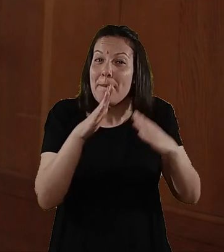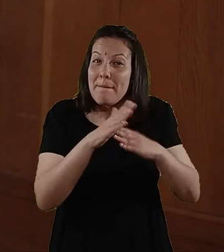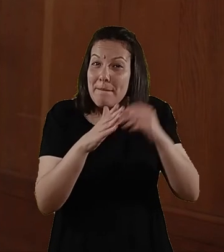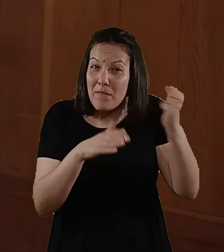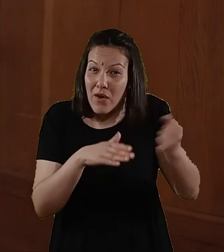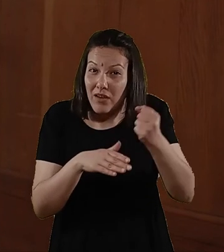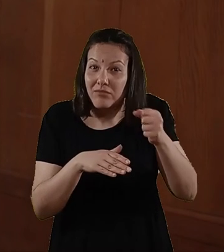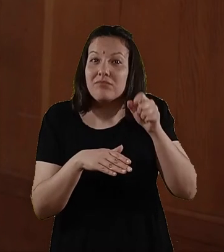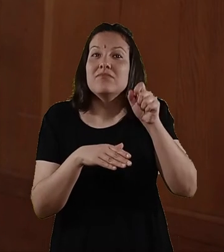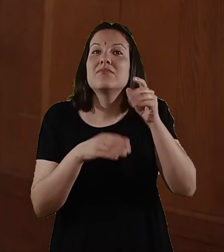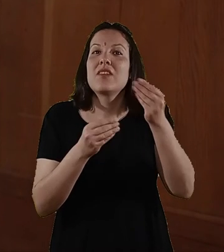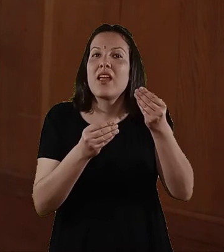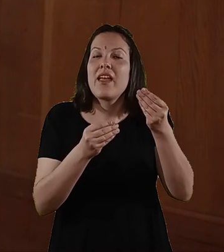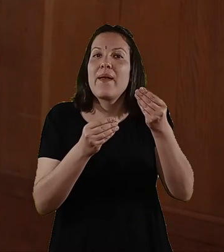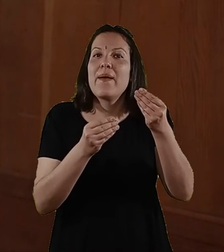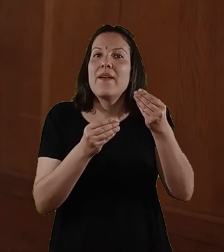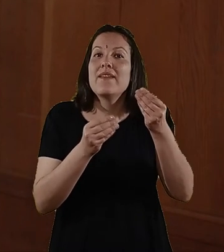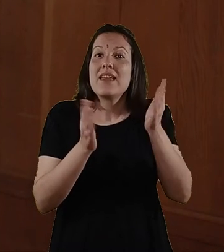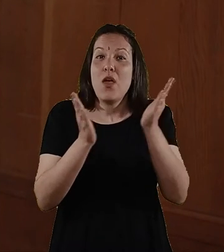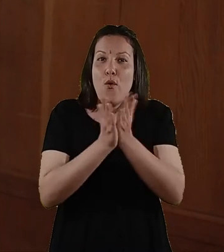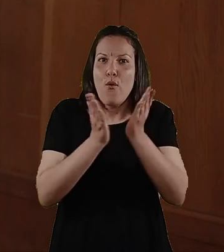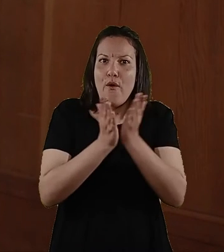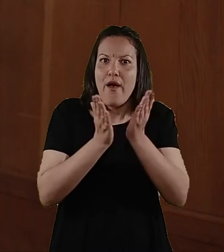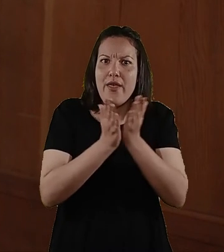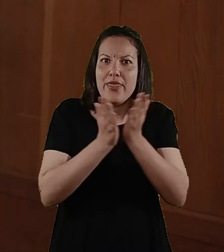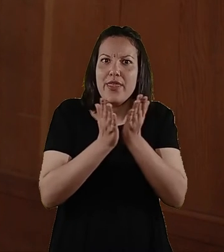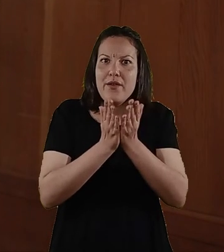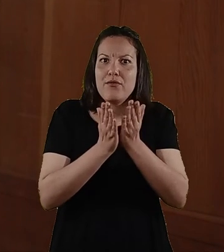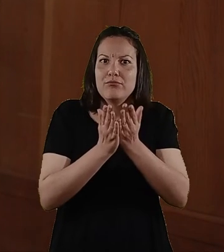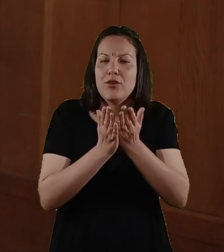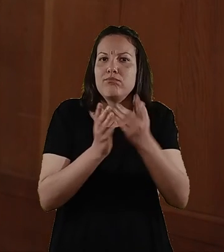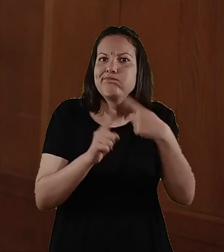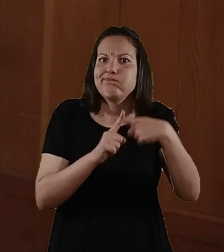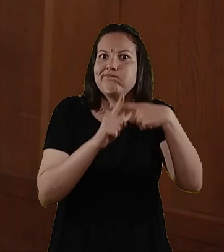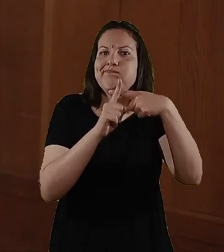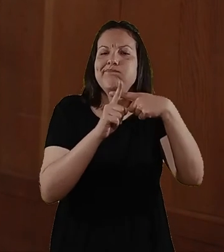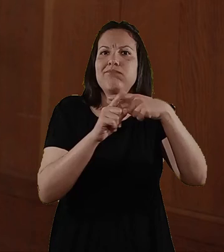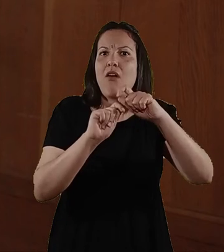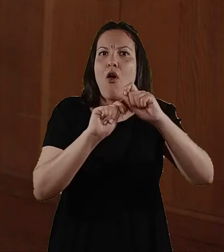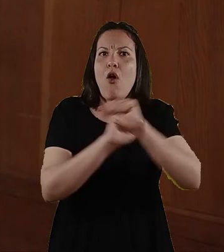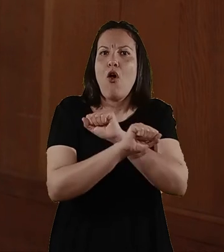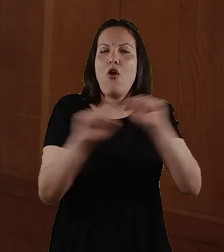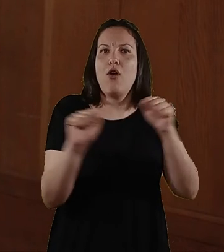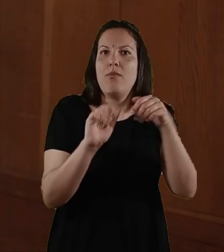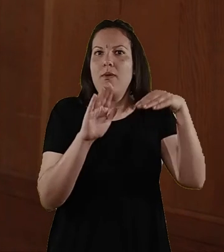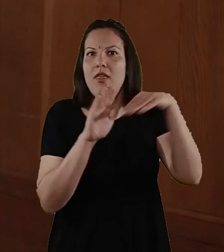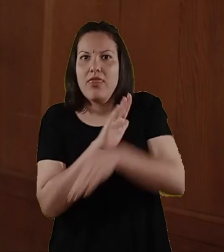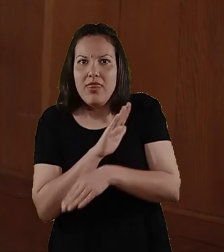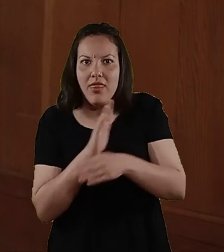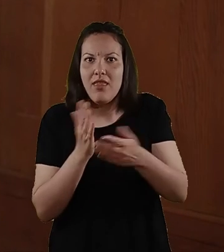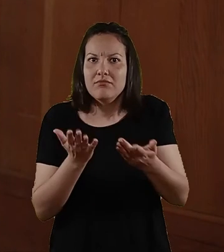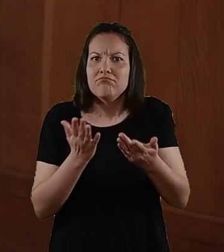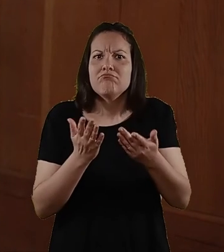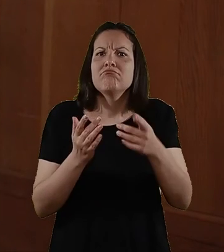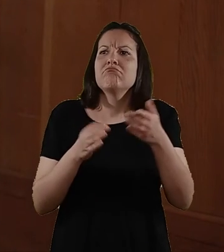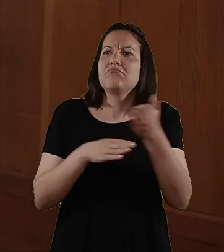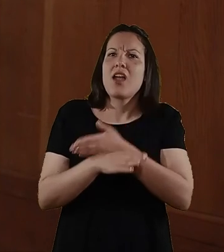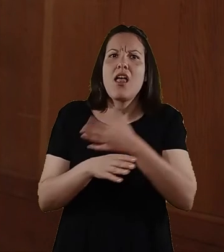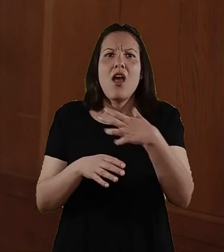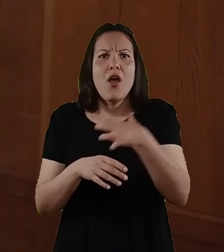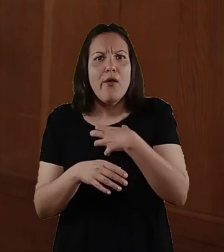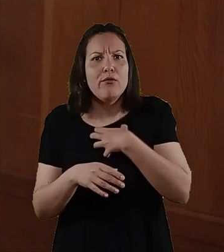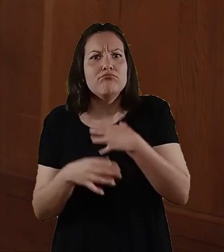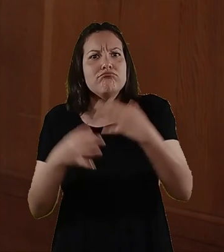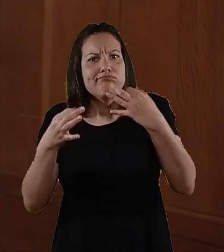es el bajo rendimiento educativo, cómo cambian repentinamente de ser alumnos